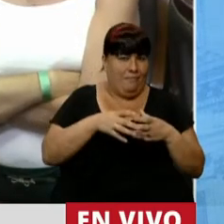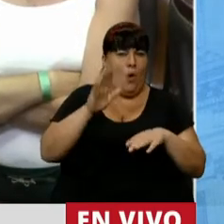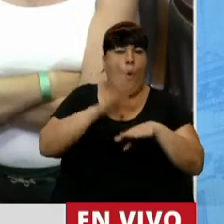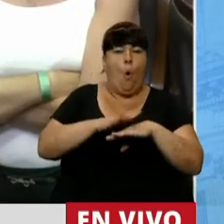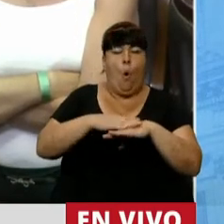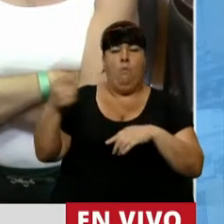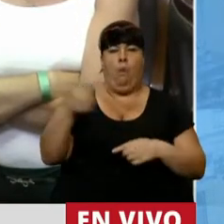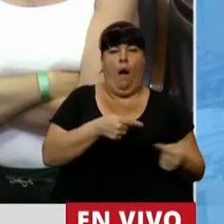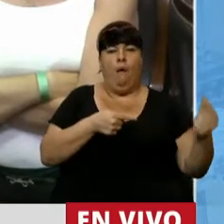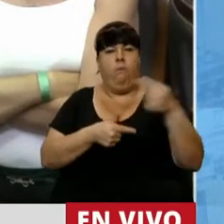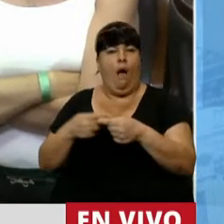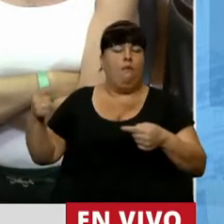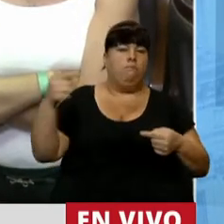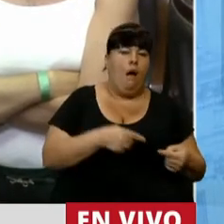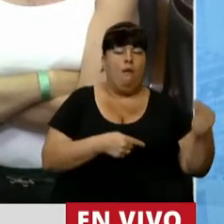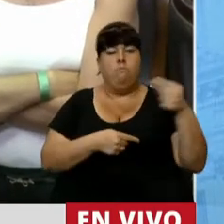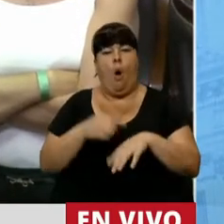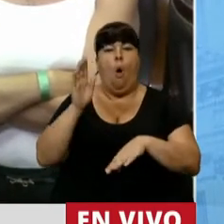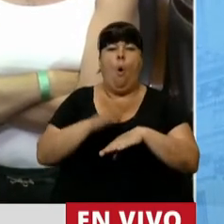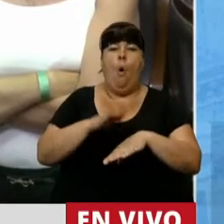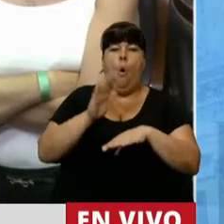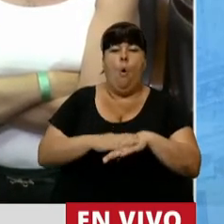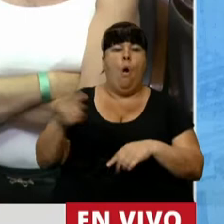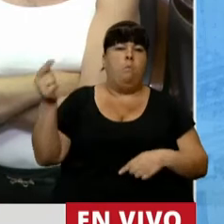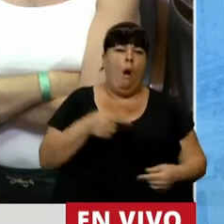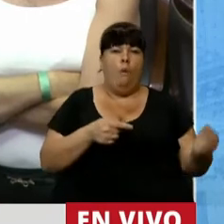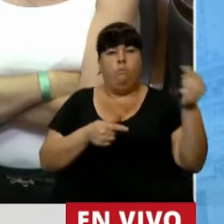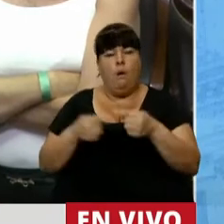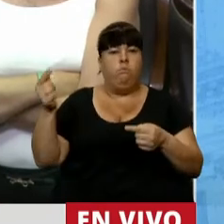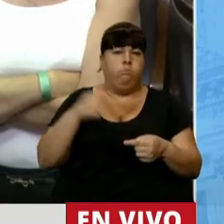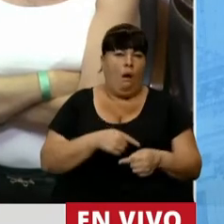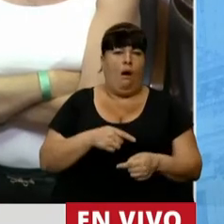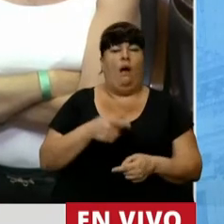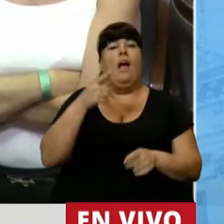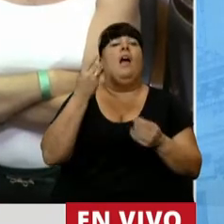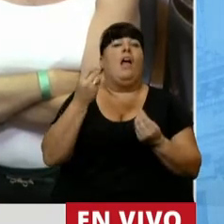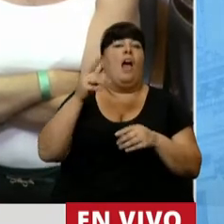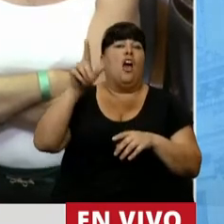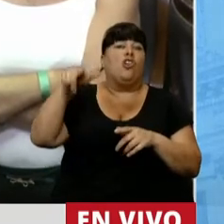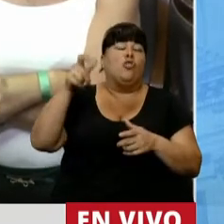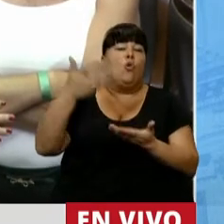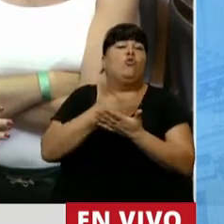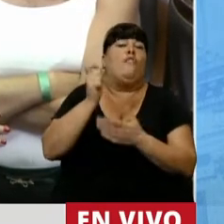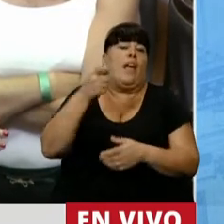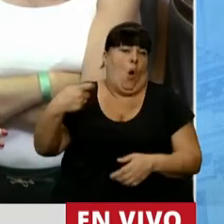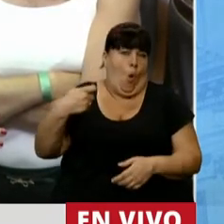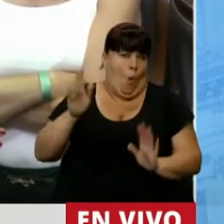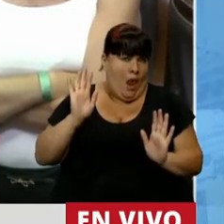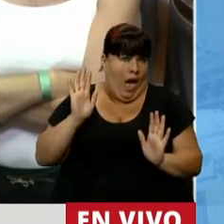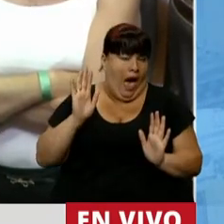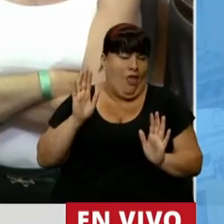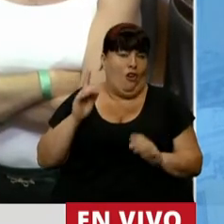las culpas unos a otros se echan las culpas unos a otros del castigo a los jubilados cada uno